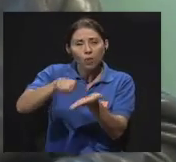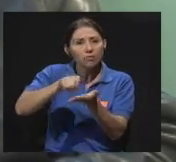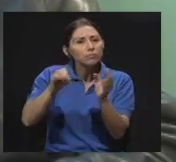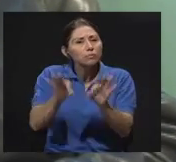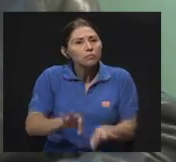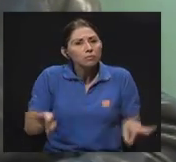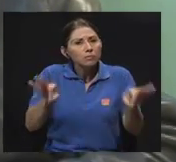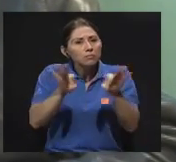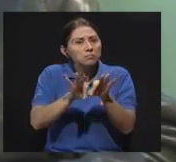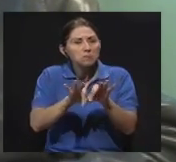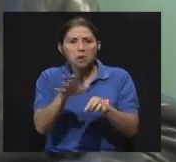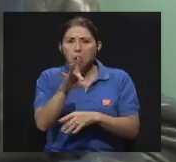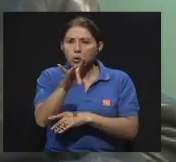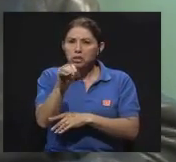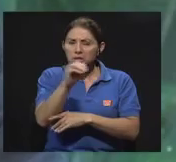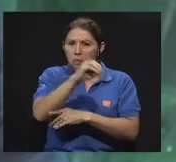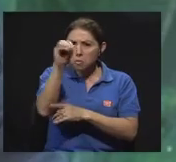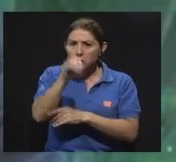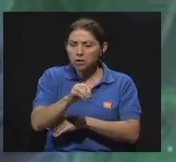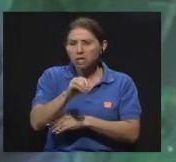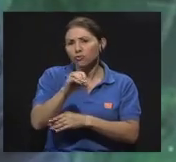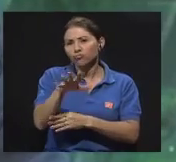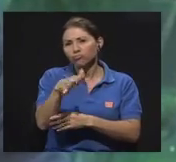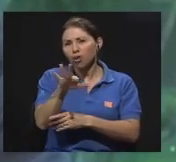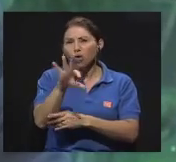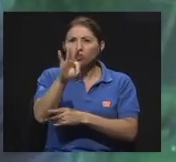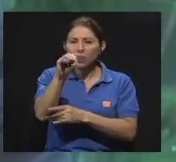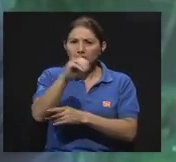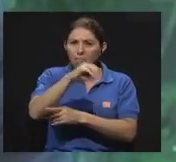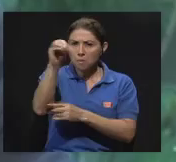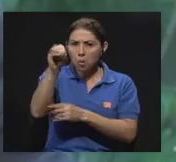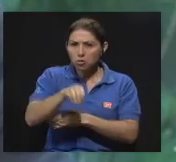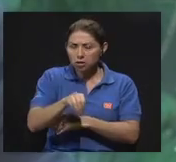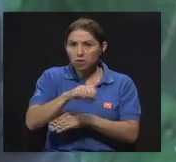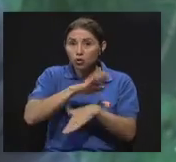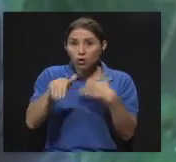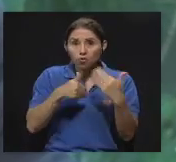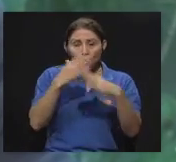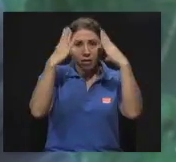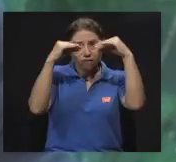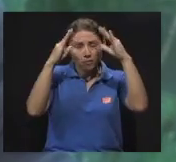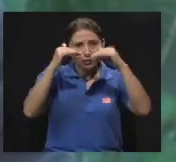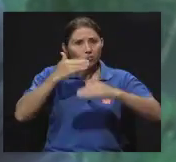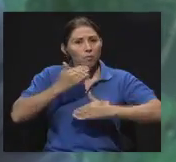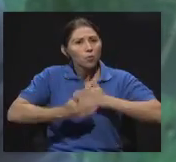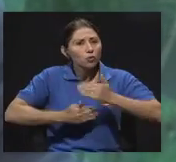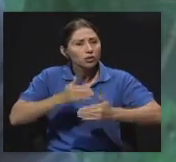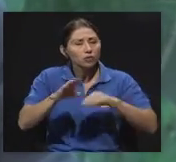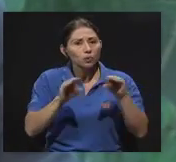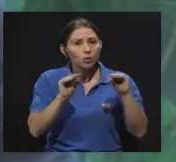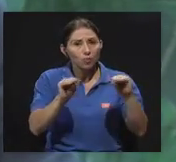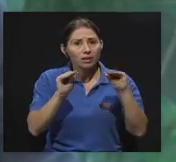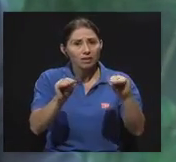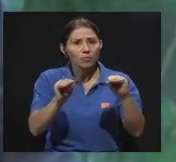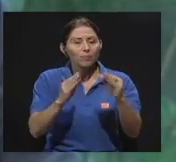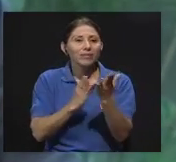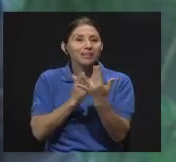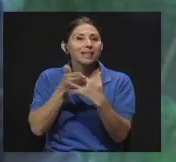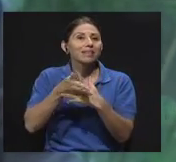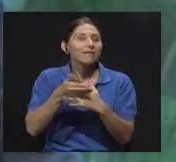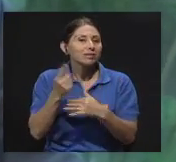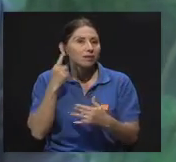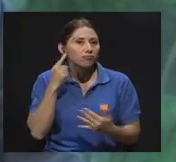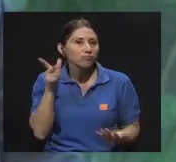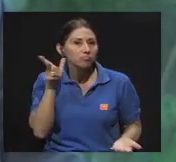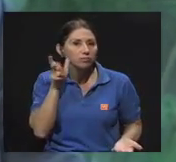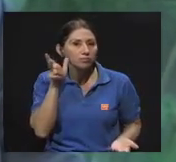el 80 o el 90% de lo que los niños reciben en su proceso educativo, tanto en preescolar como en escolar, es a